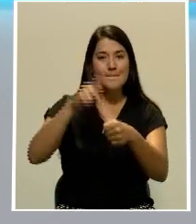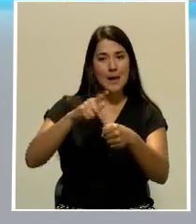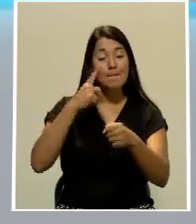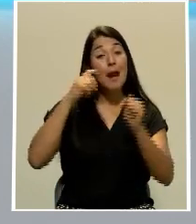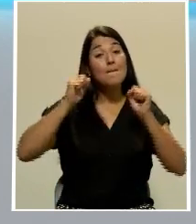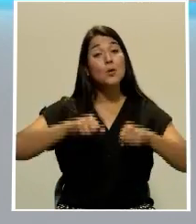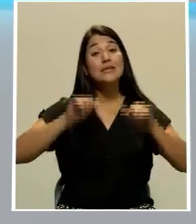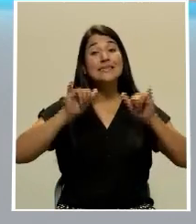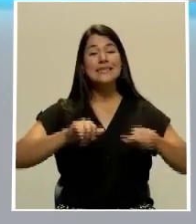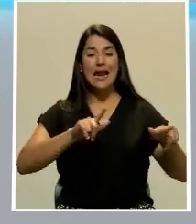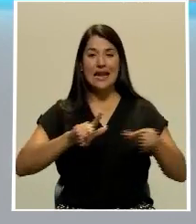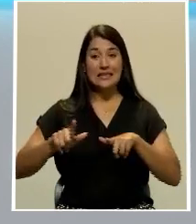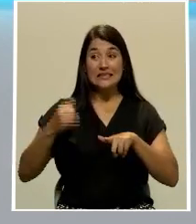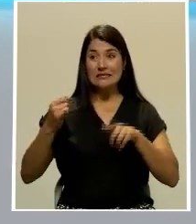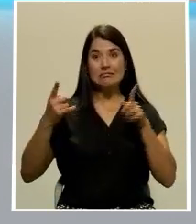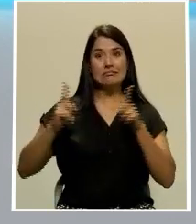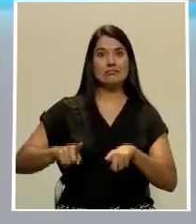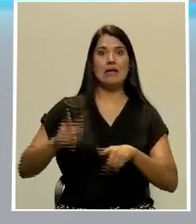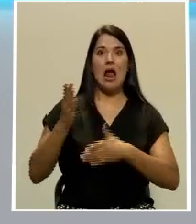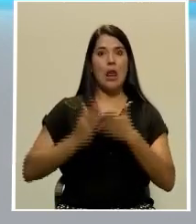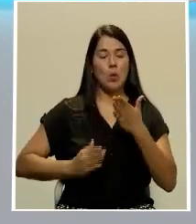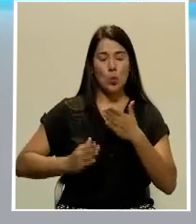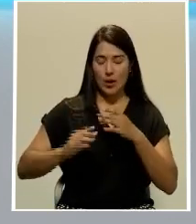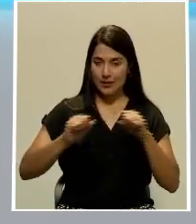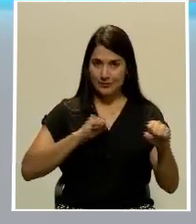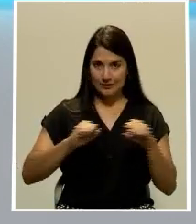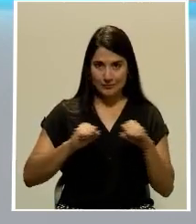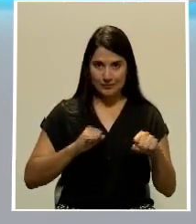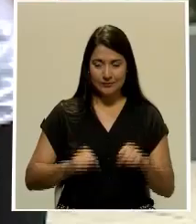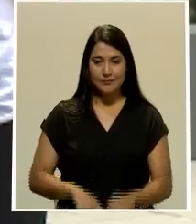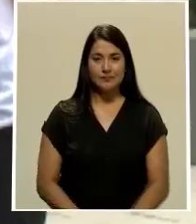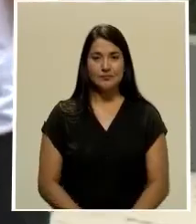estar preparados ante alguna eventualidad sísmica.